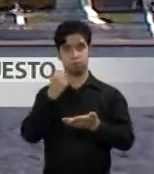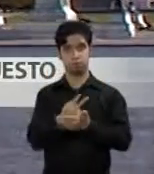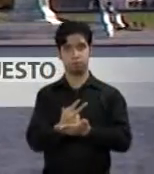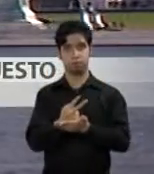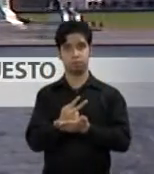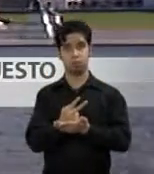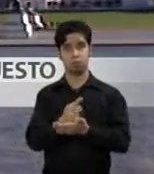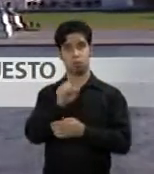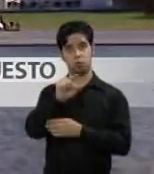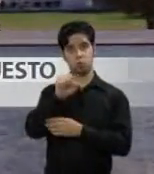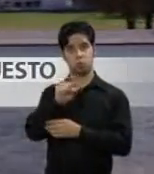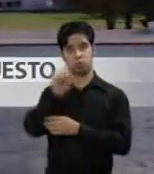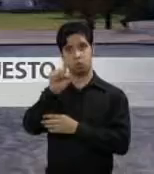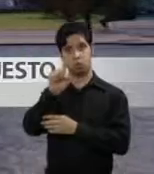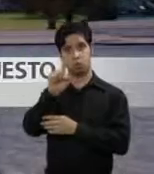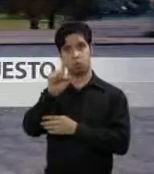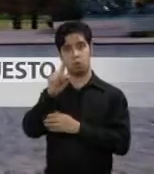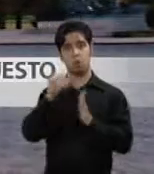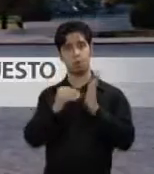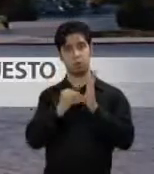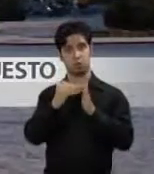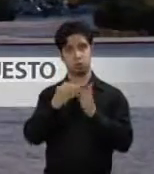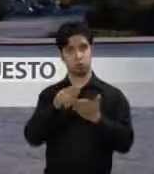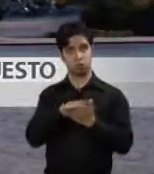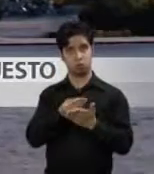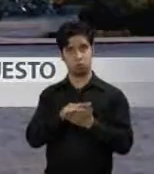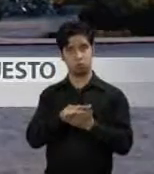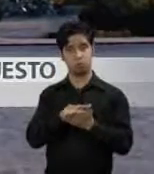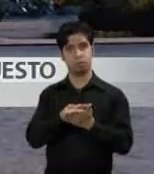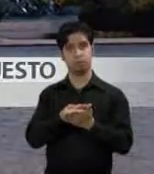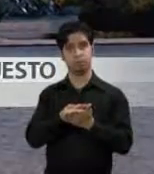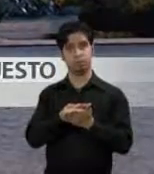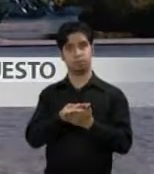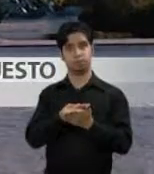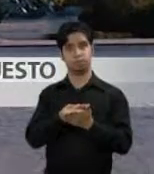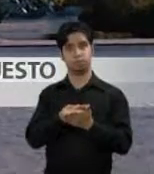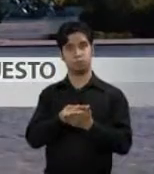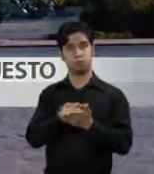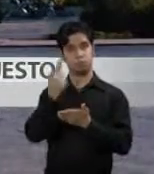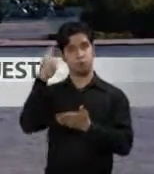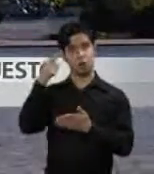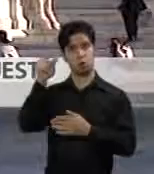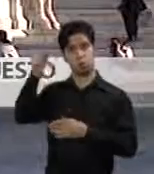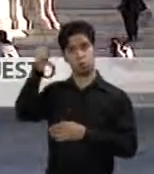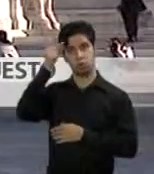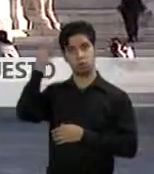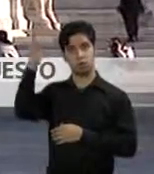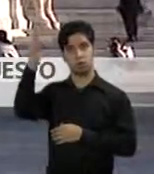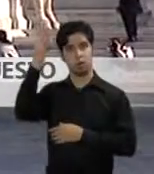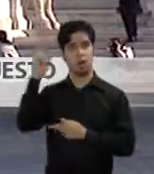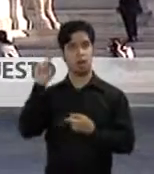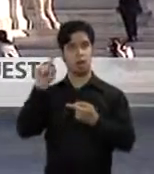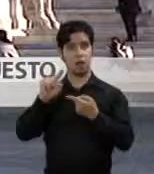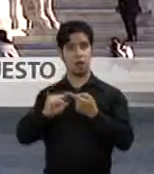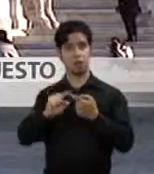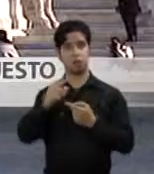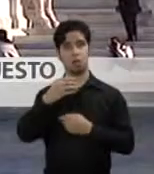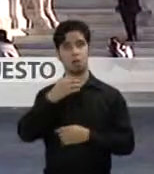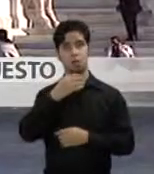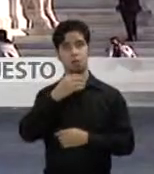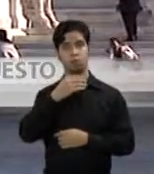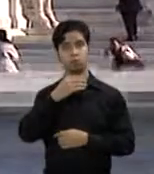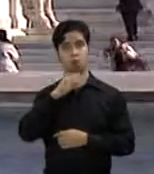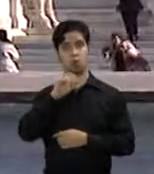.000.000.000 de dólares que financiará al gobierno federal hasta octubre de 2015.